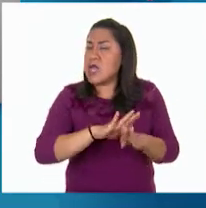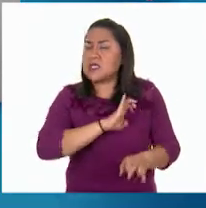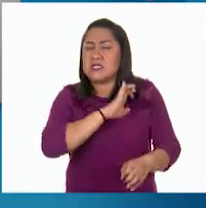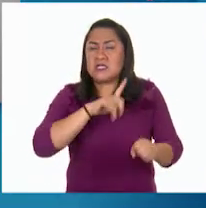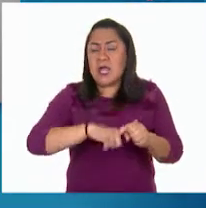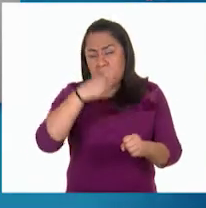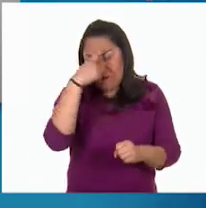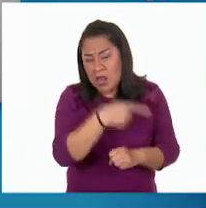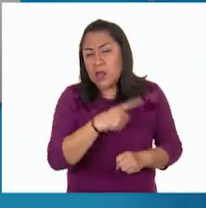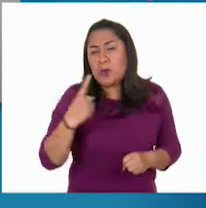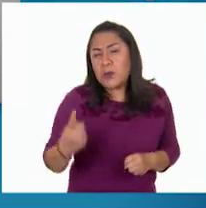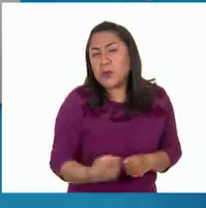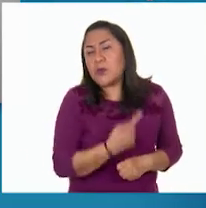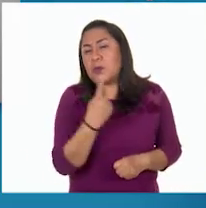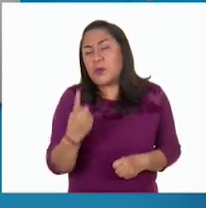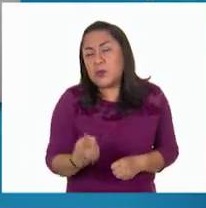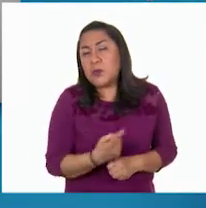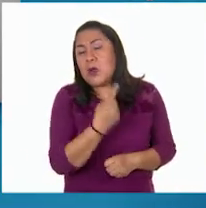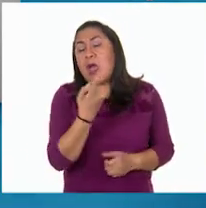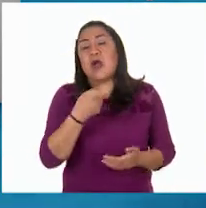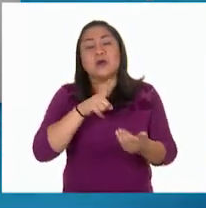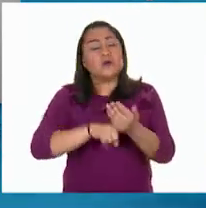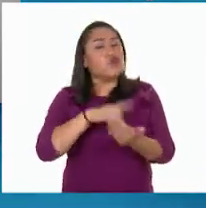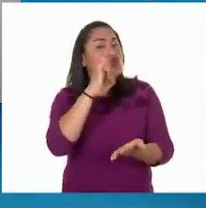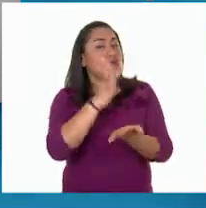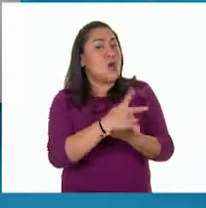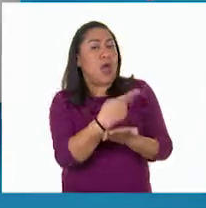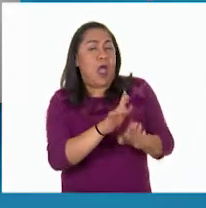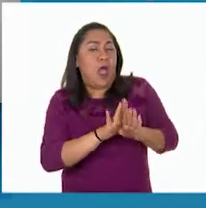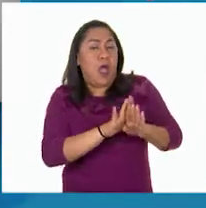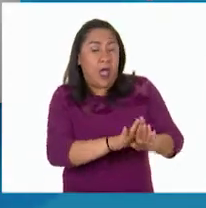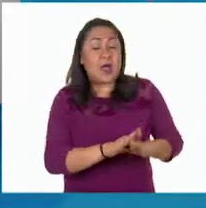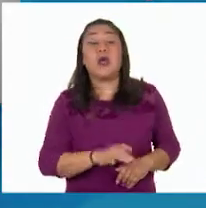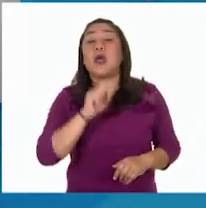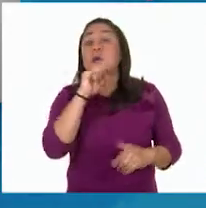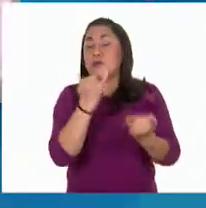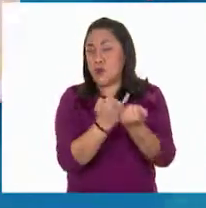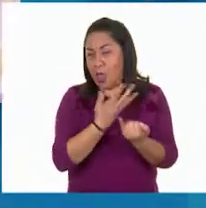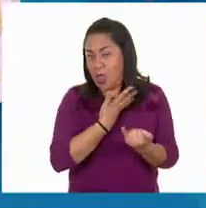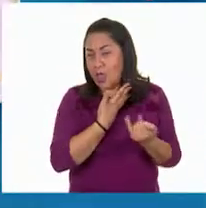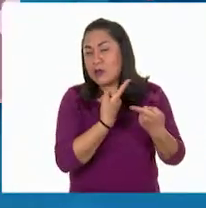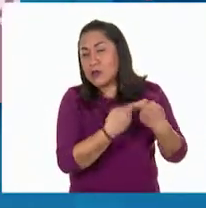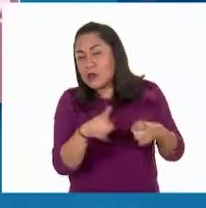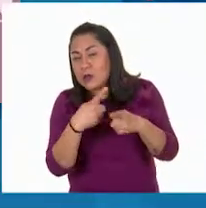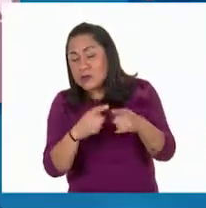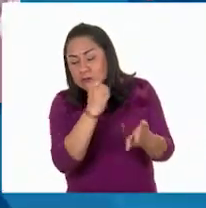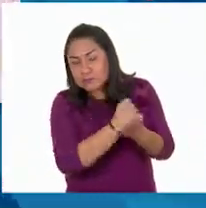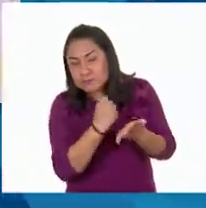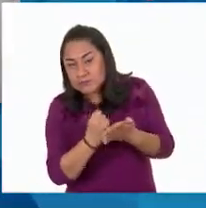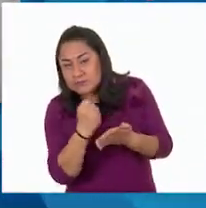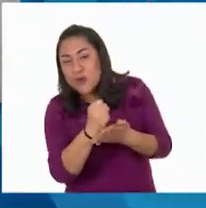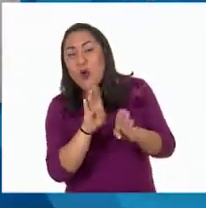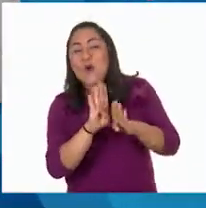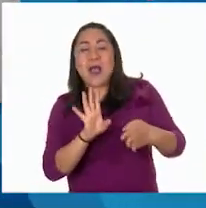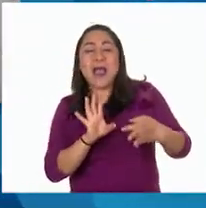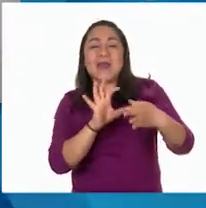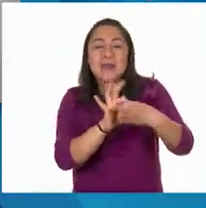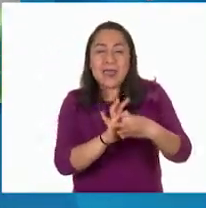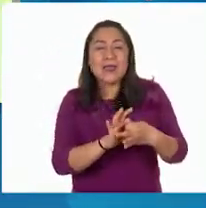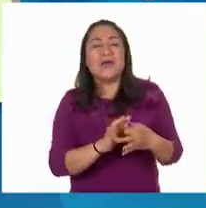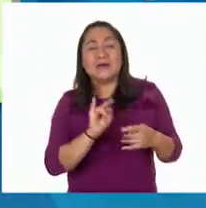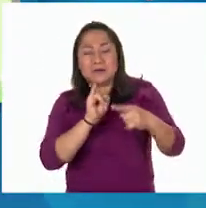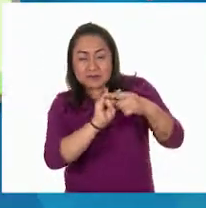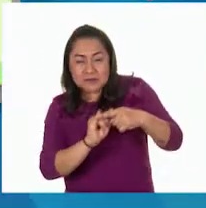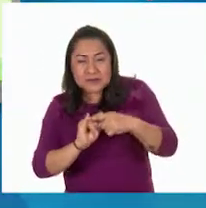sean duraderos y que les dan una apariencia única. Además, tienen una variedad de características de seguridad, incluyendo ventanillas,